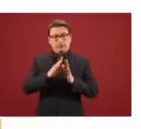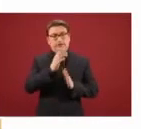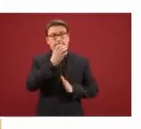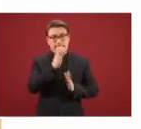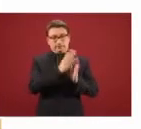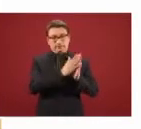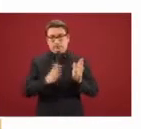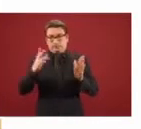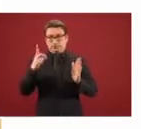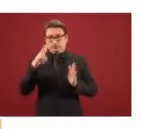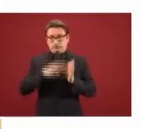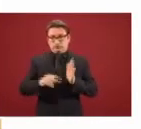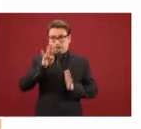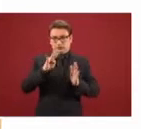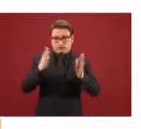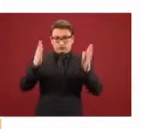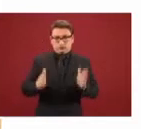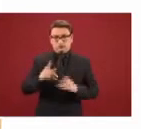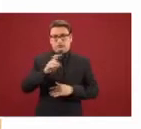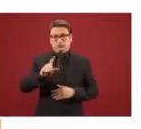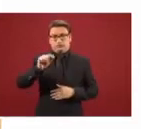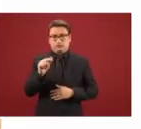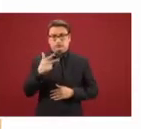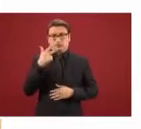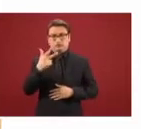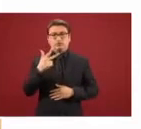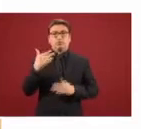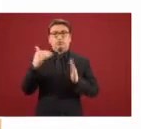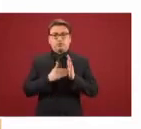diciembre de este año ha sido 178 mil 917.